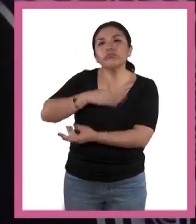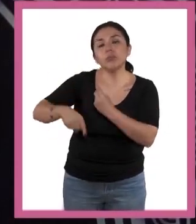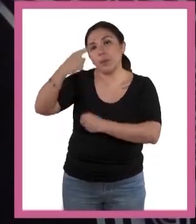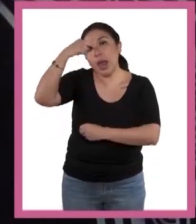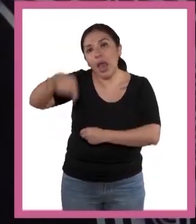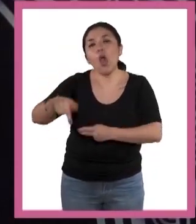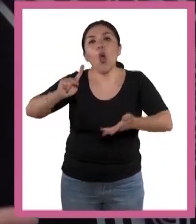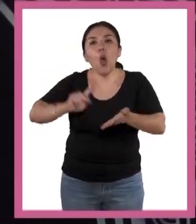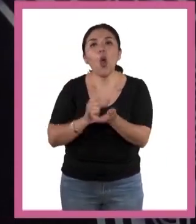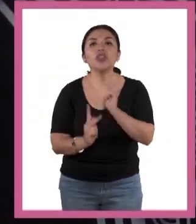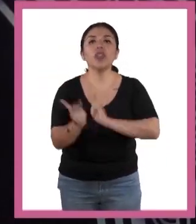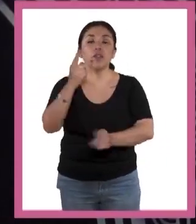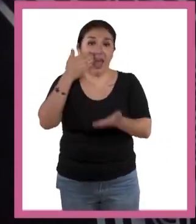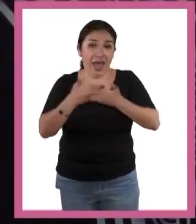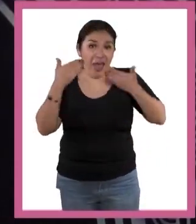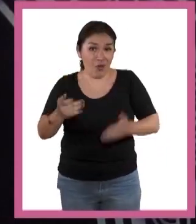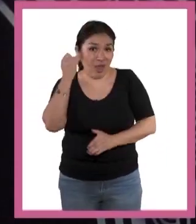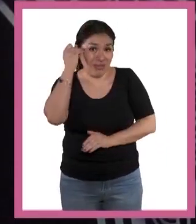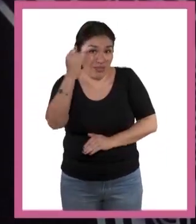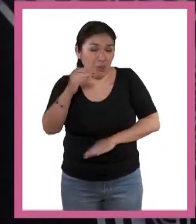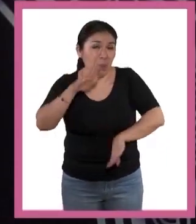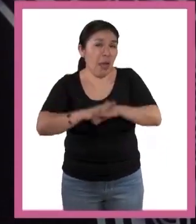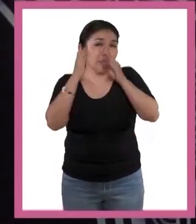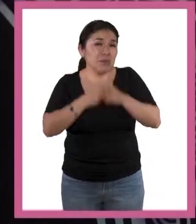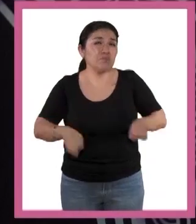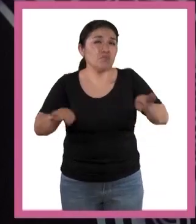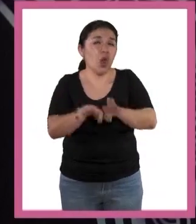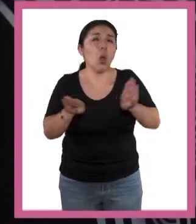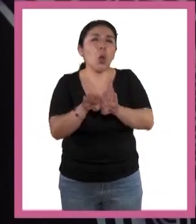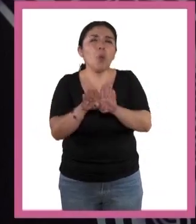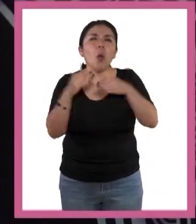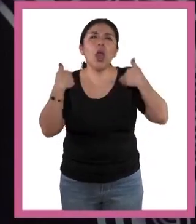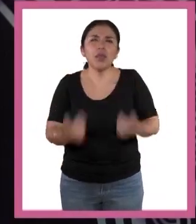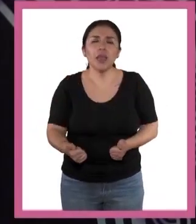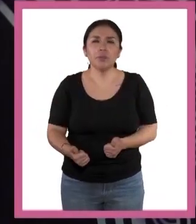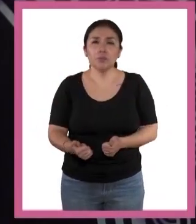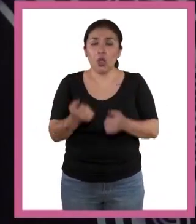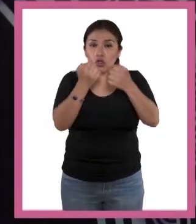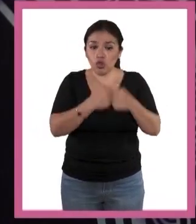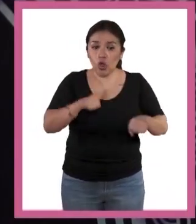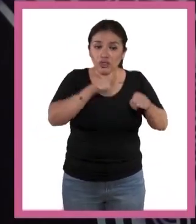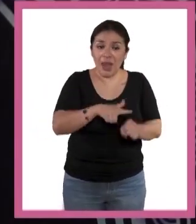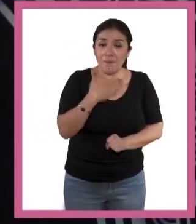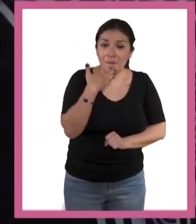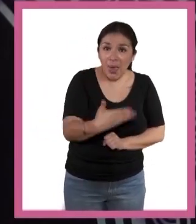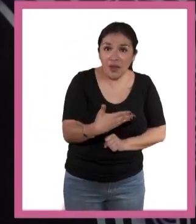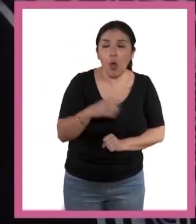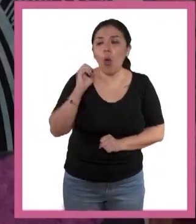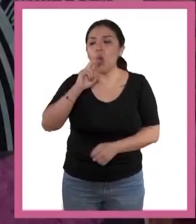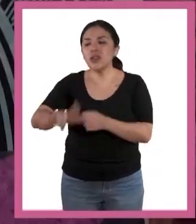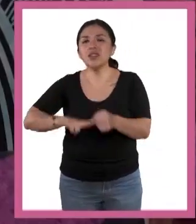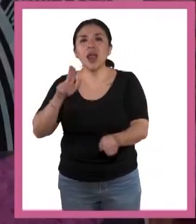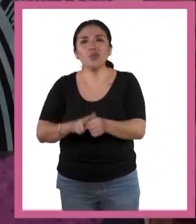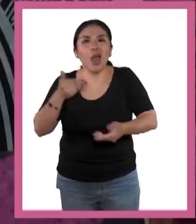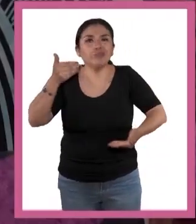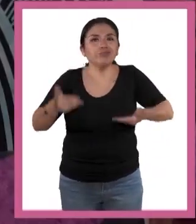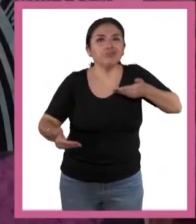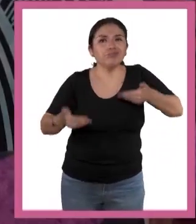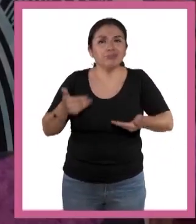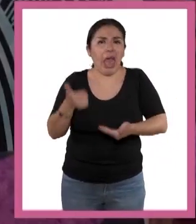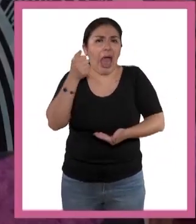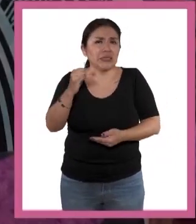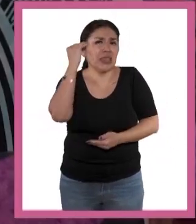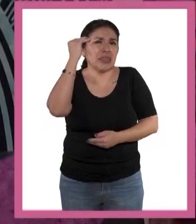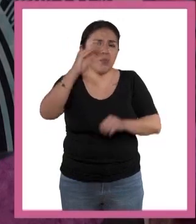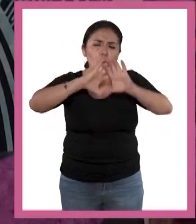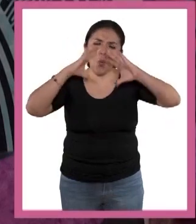reproducción. Hoy estamos en un punto clave del balance entre lo socialmente bueno y lo natural. Las áreas geológicas